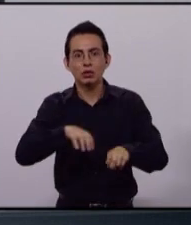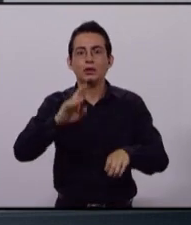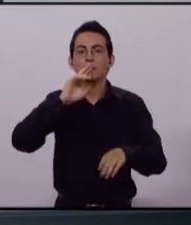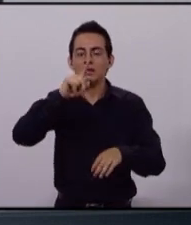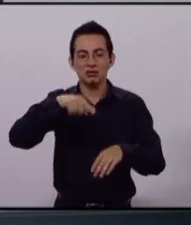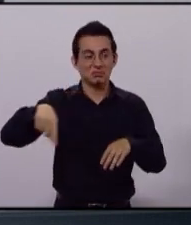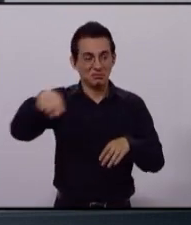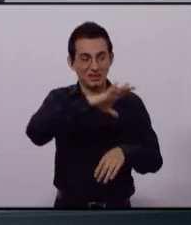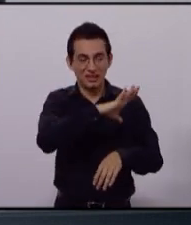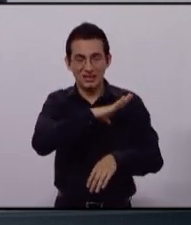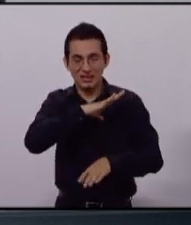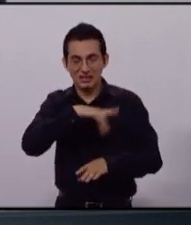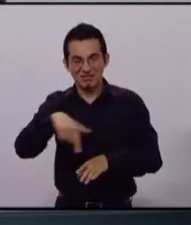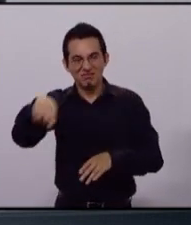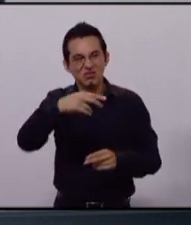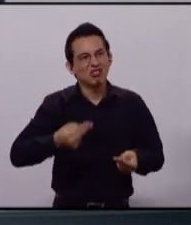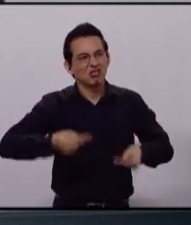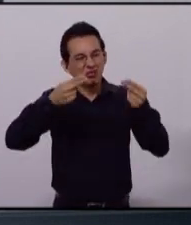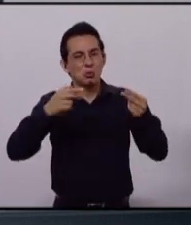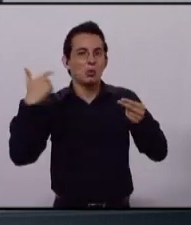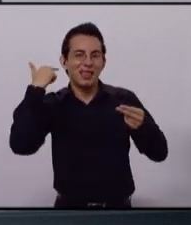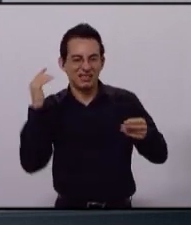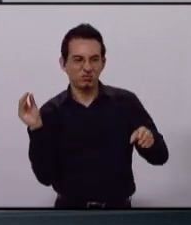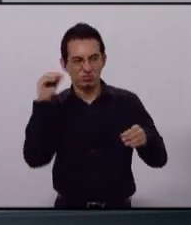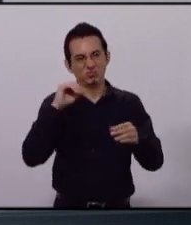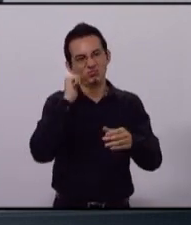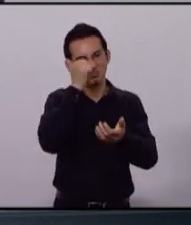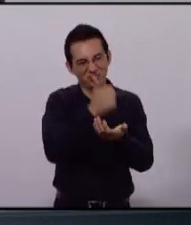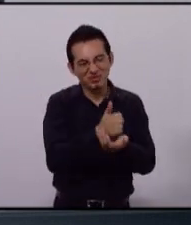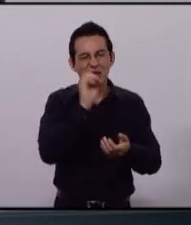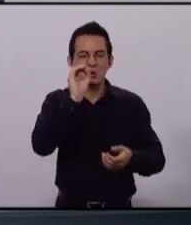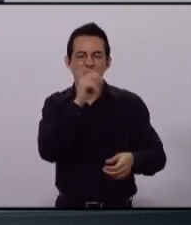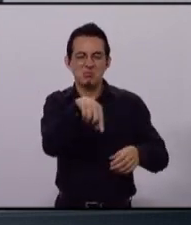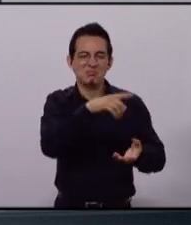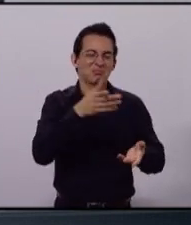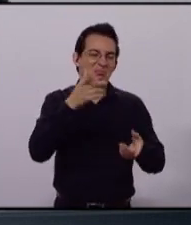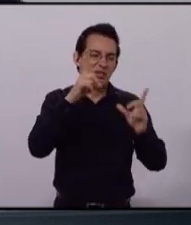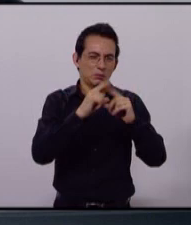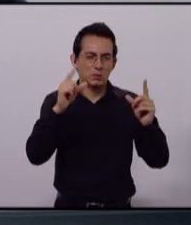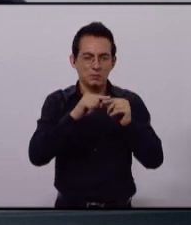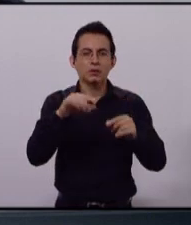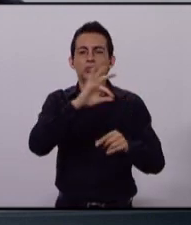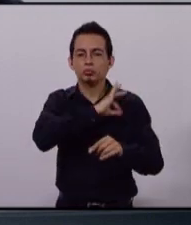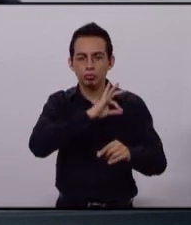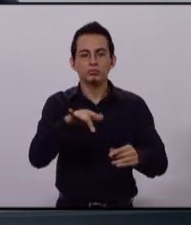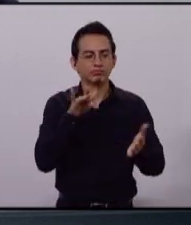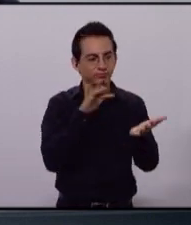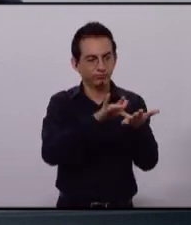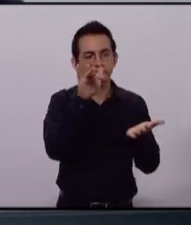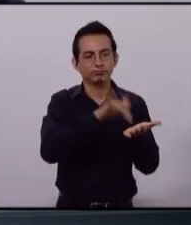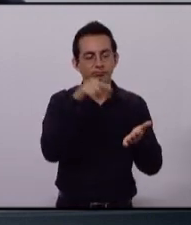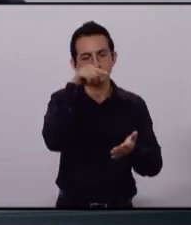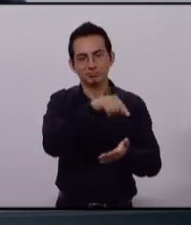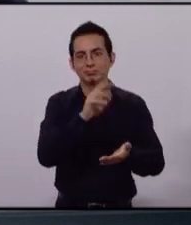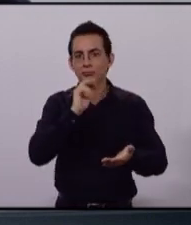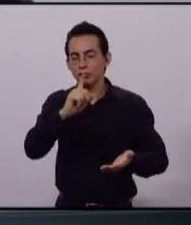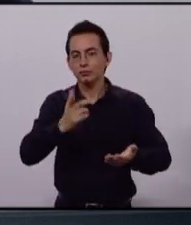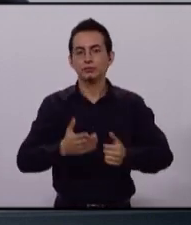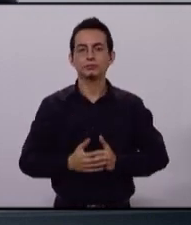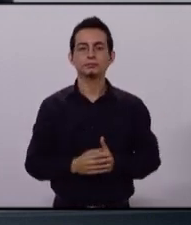cualquier empresa que llegue a Guadalajara o a Zapopan, a la zona metropolitana, se lo lleve de mano.